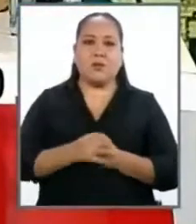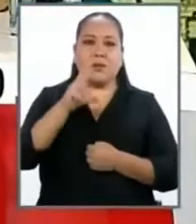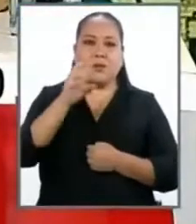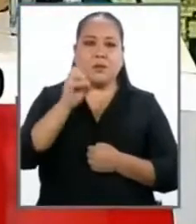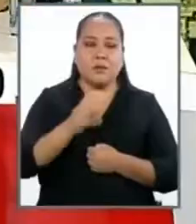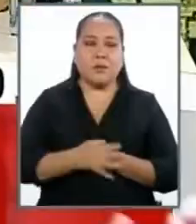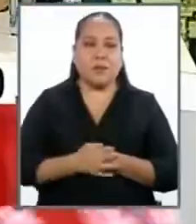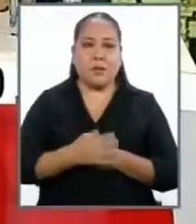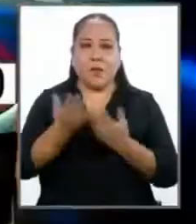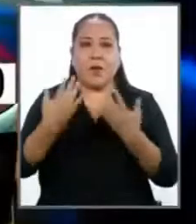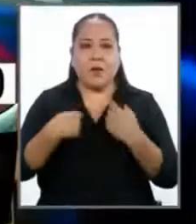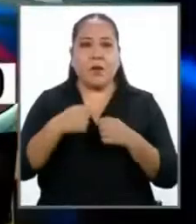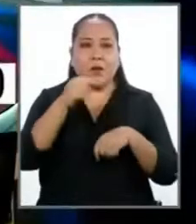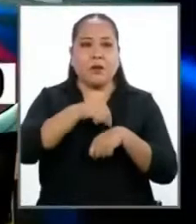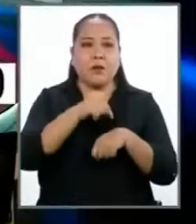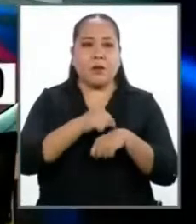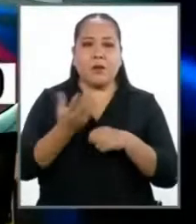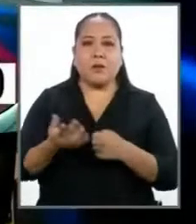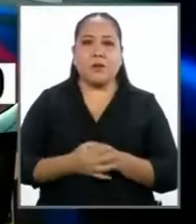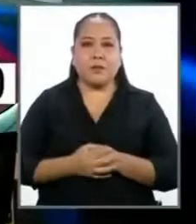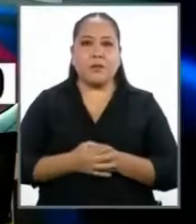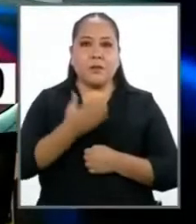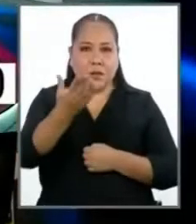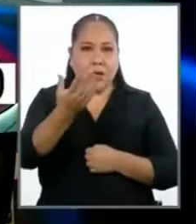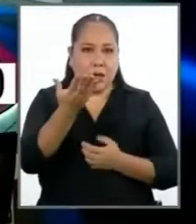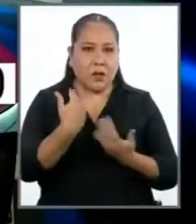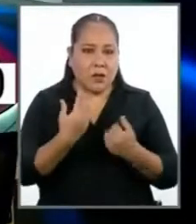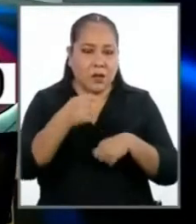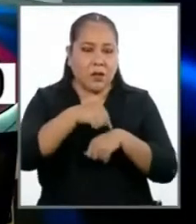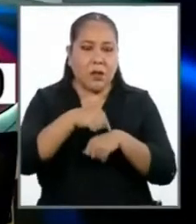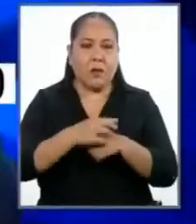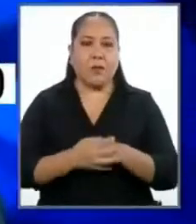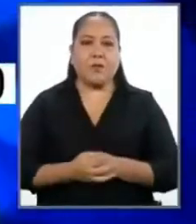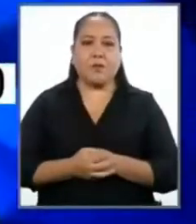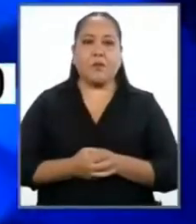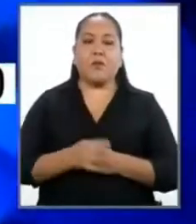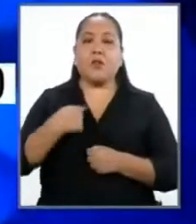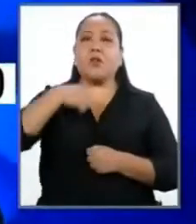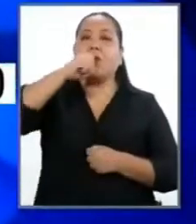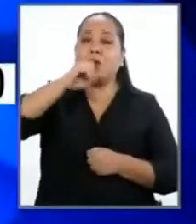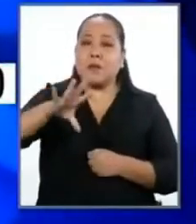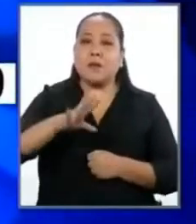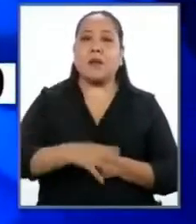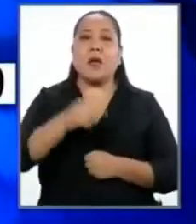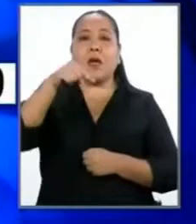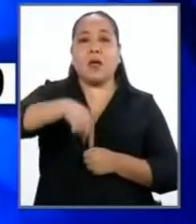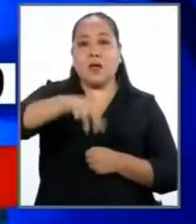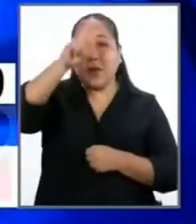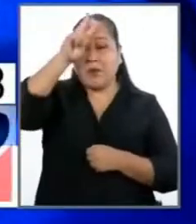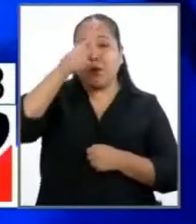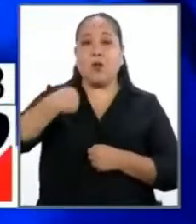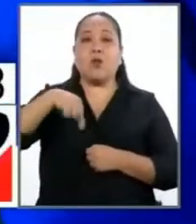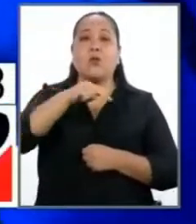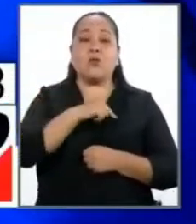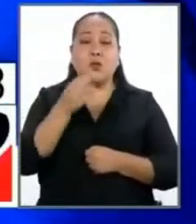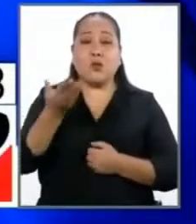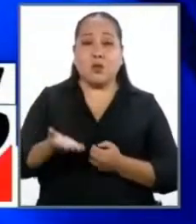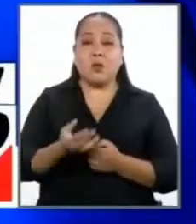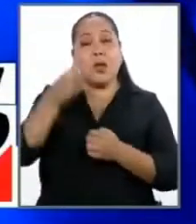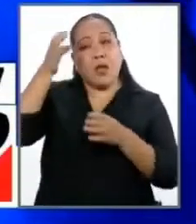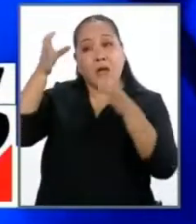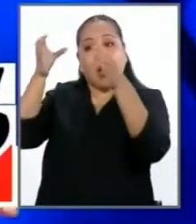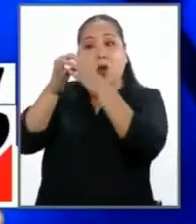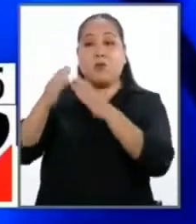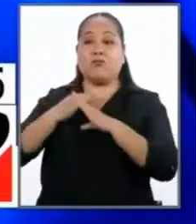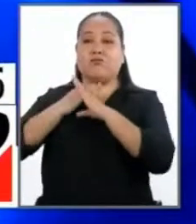segundos. Ahora, déjeme el tiempo para poder... Hay 30 segundos que usted todavía tiene. Sí, decía, en el Perú, nosotros en el Congreso,